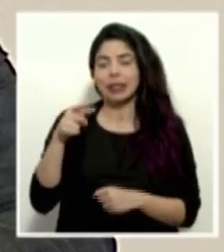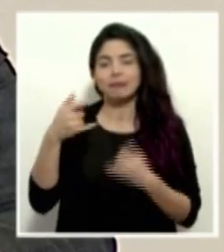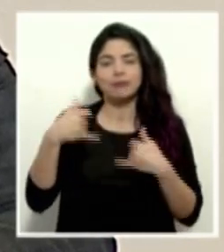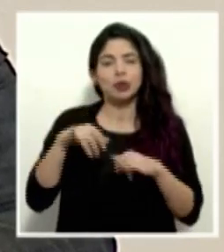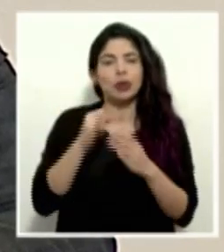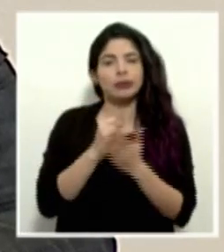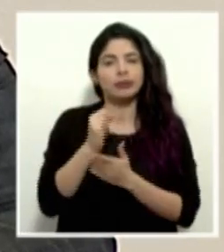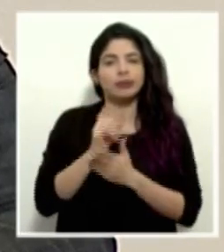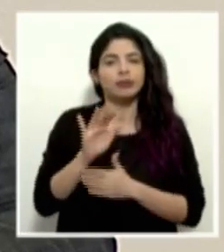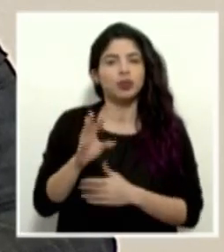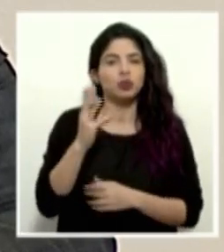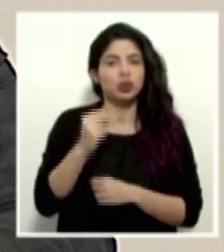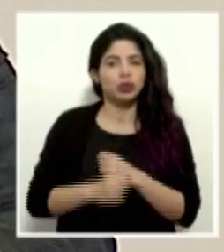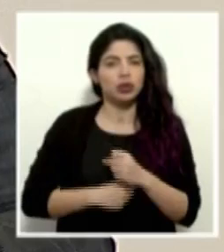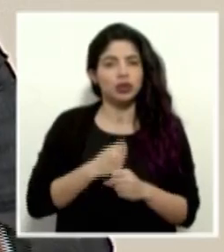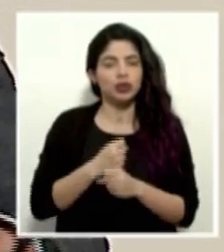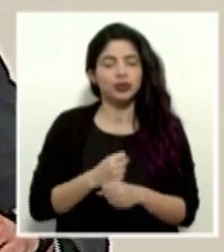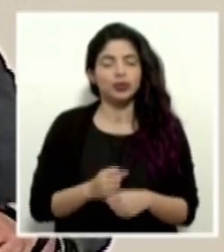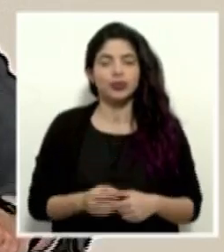investigación.